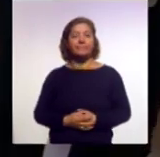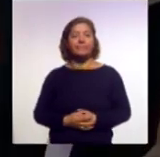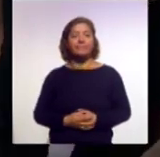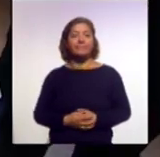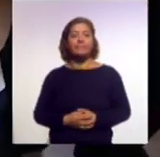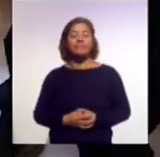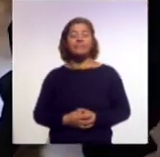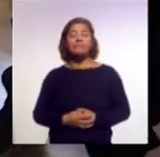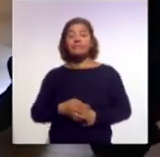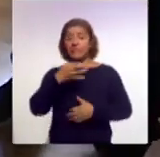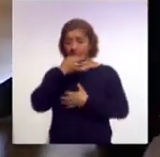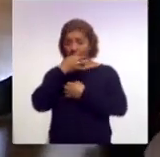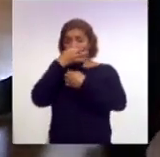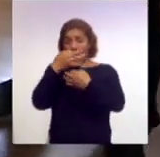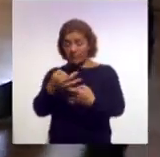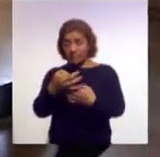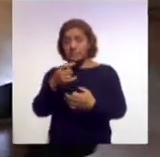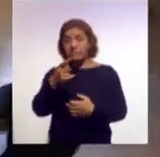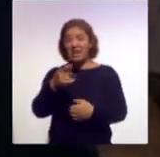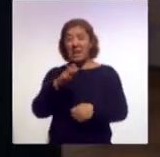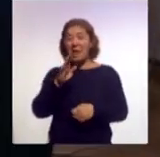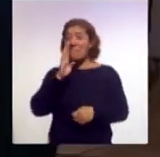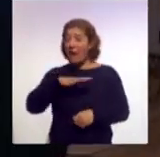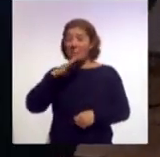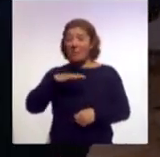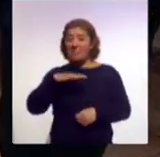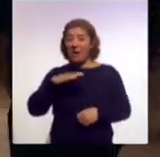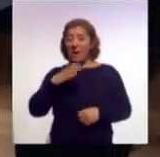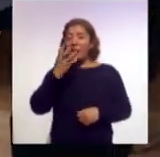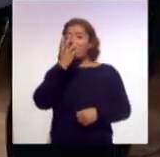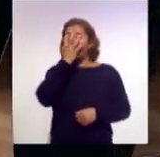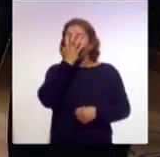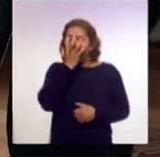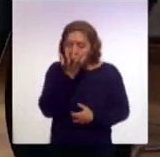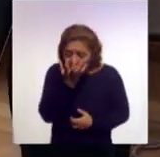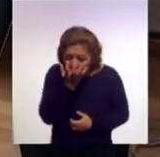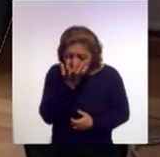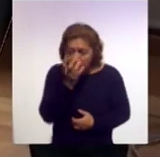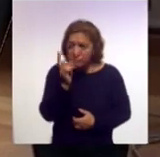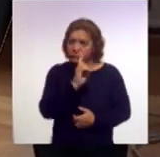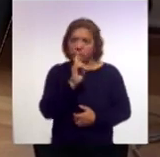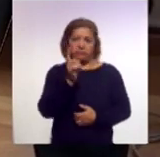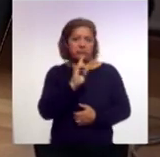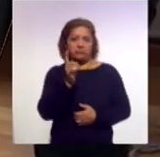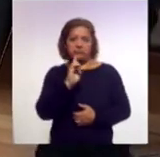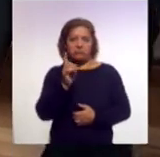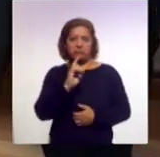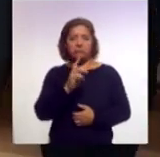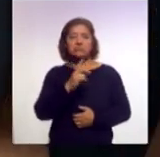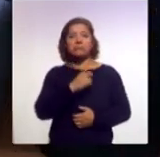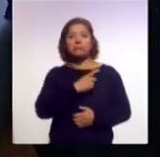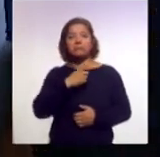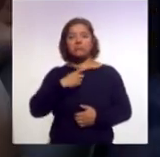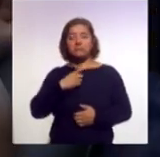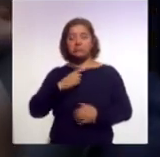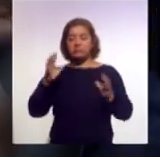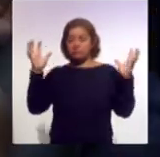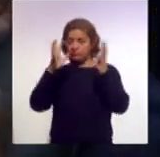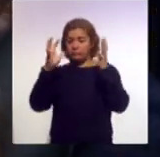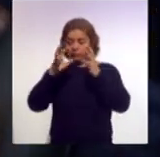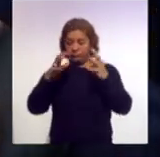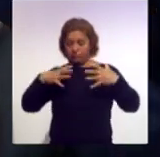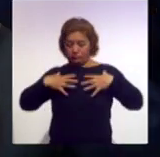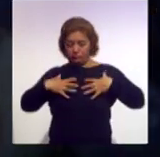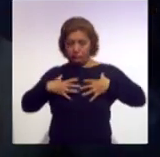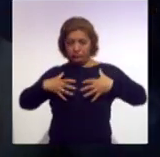advierte que la peor forma de dormir es boca abajo para evitar lesiones es recomendable poner una almohada por debajo del pecho y los